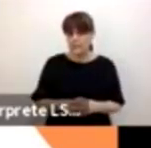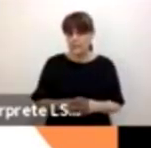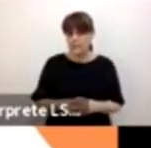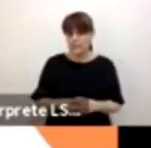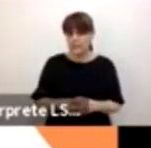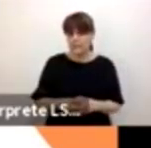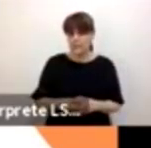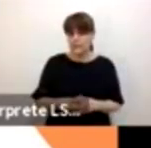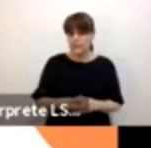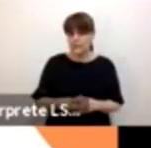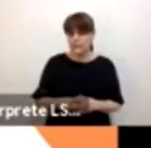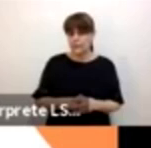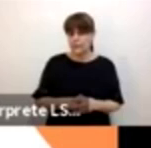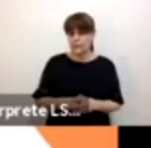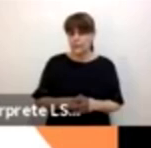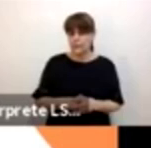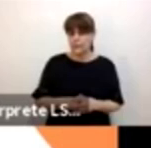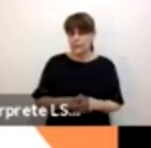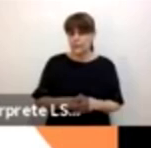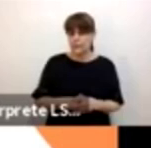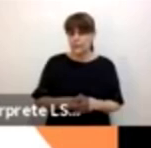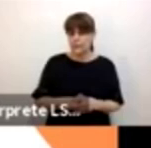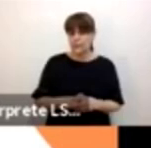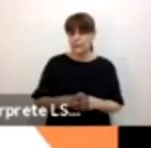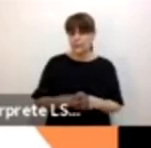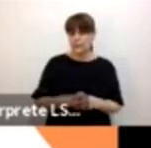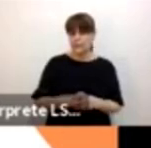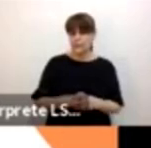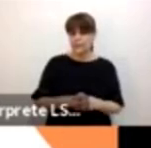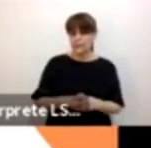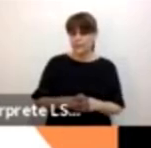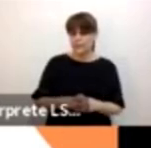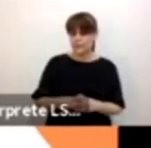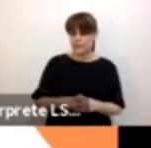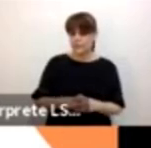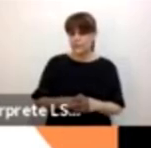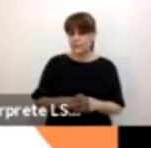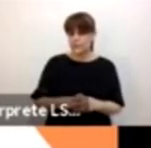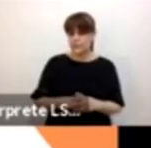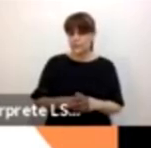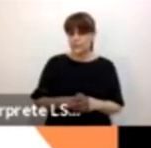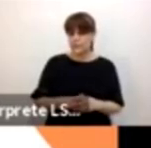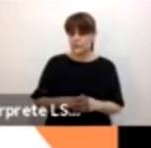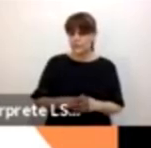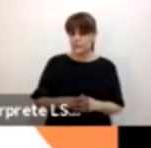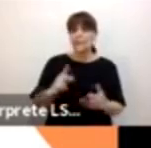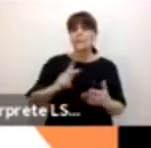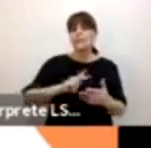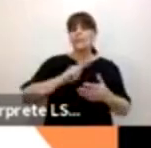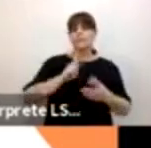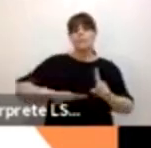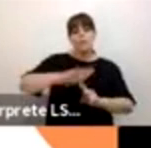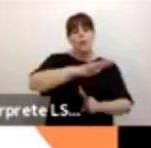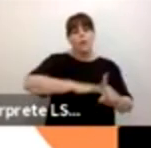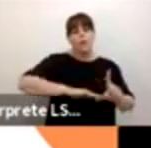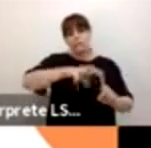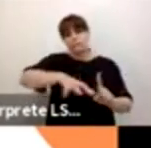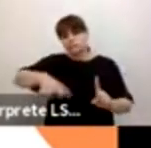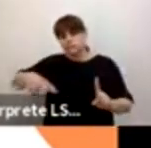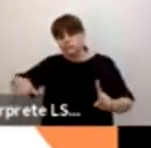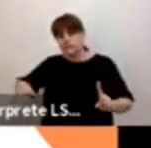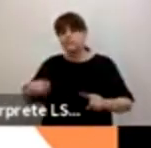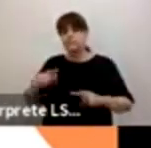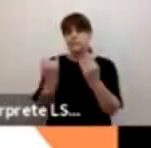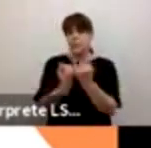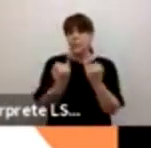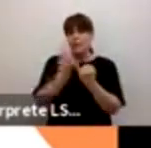pues tanto en el material pedagógico que es de libre acceso para toda la población estudiantil de México pero también en la formación